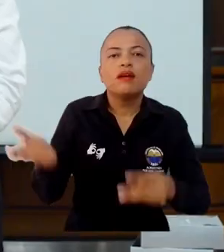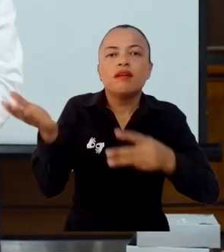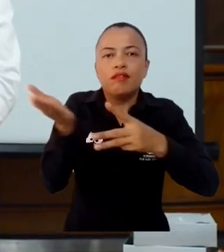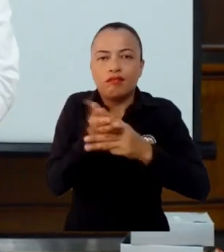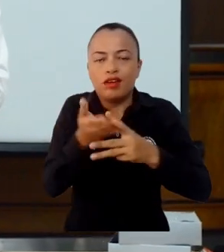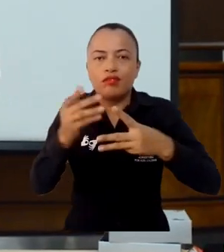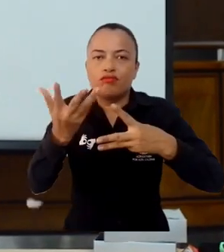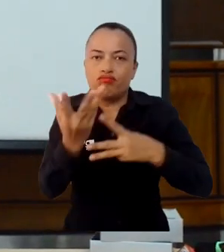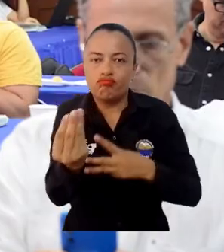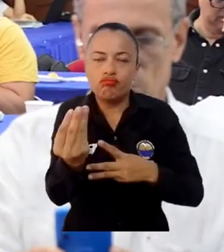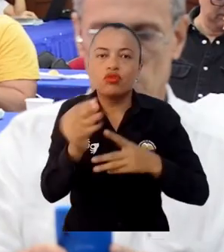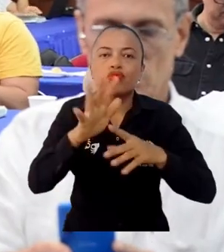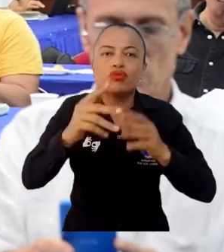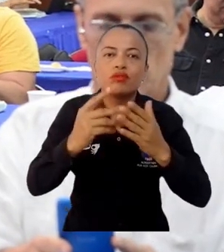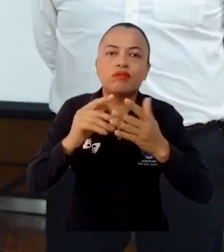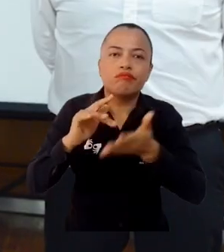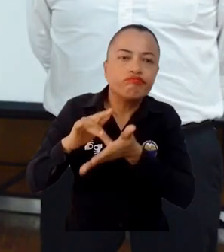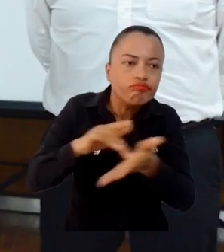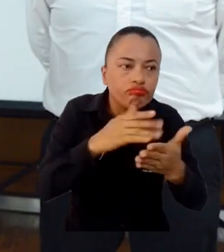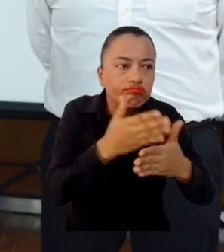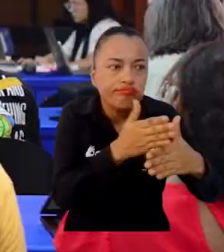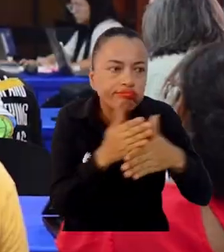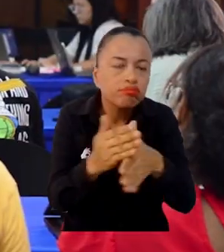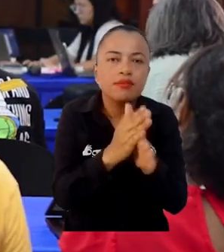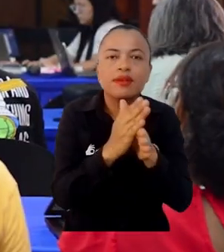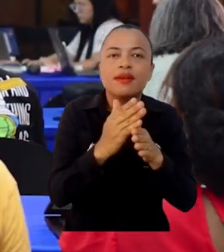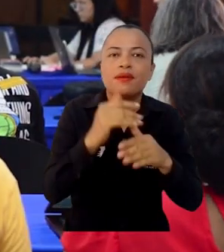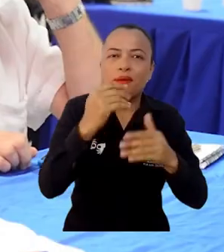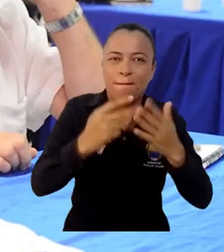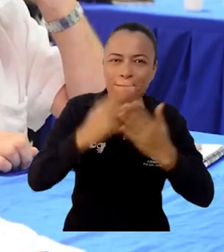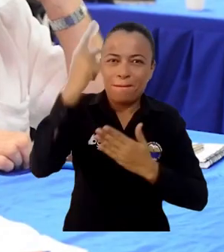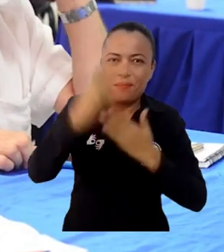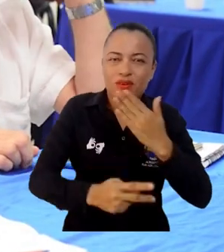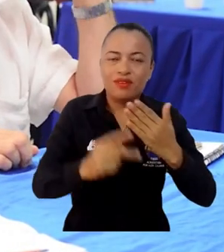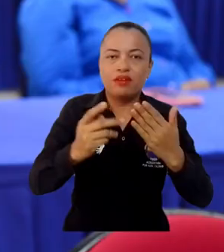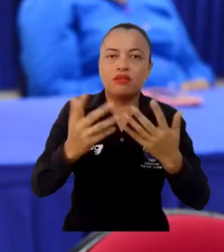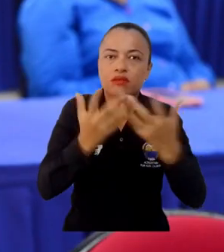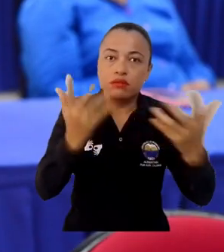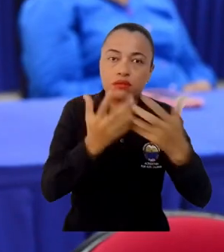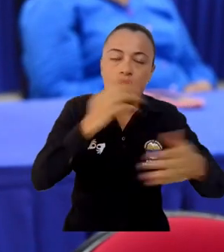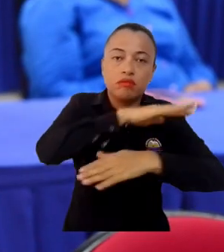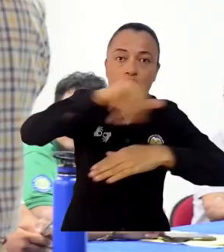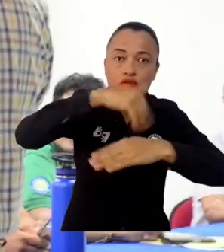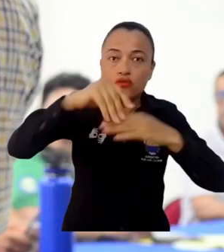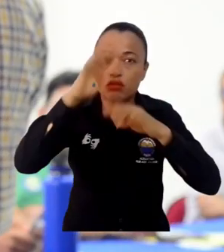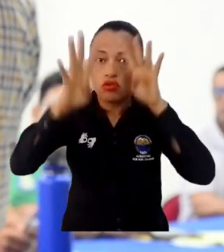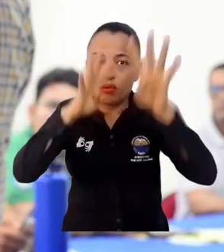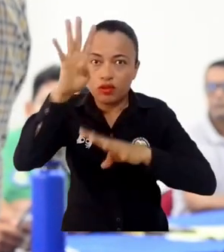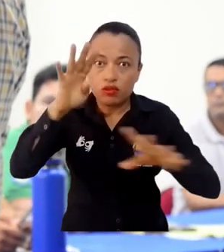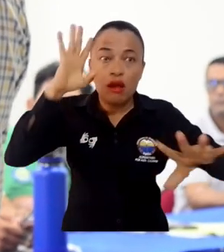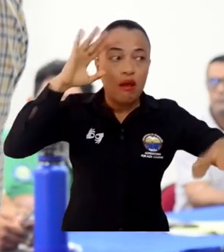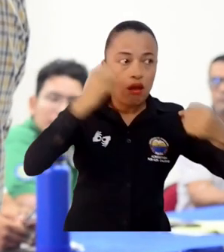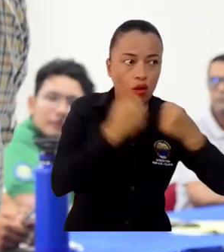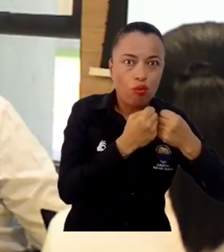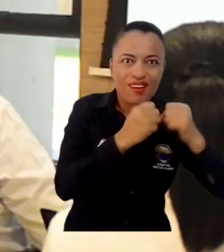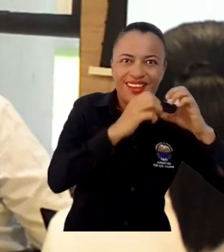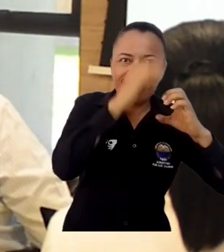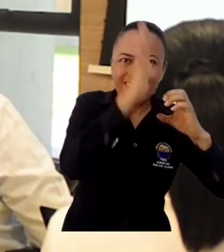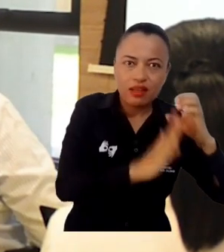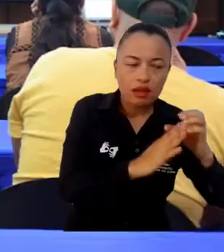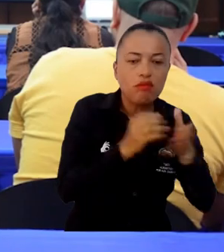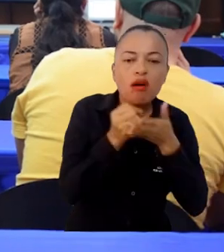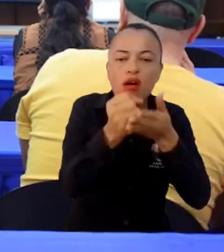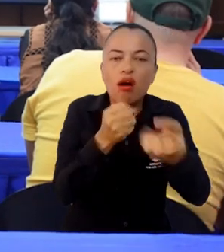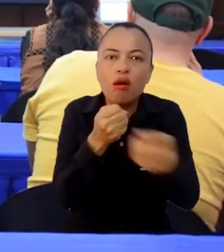Tras finalizar la fase de intervención del proyecto Sistemas de Gestión de Innovación en alianza con la Cámara de Comercio para beneficio de 30